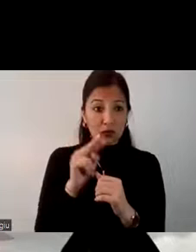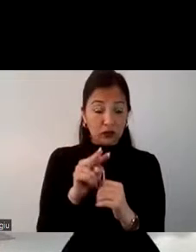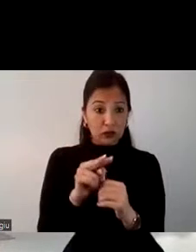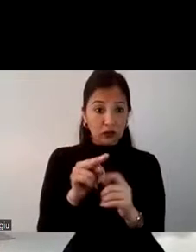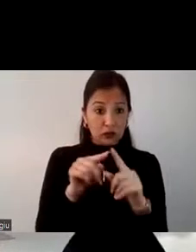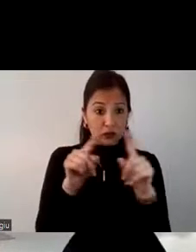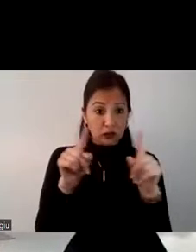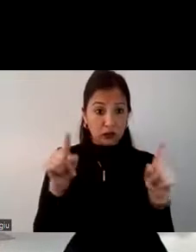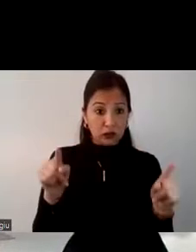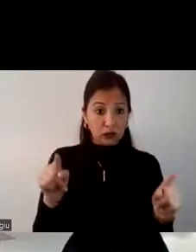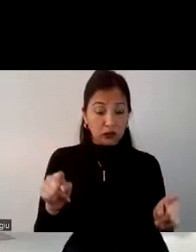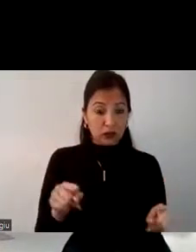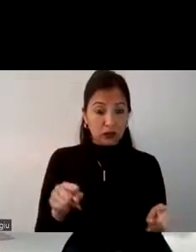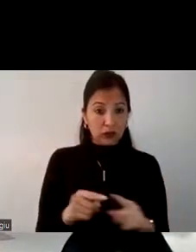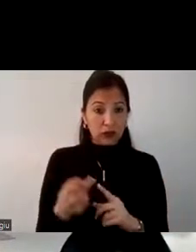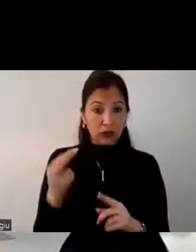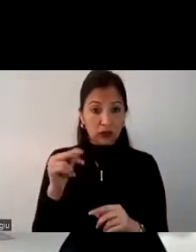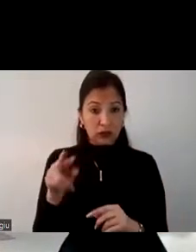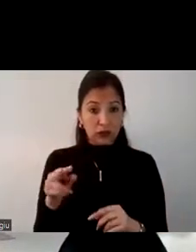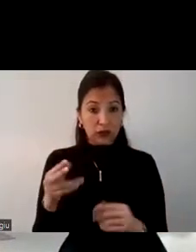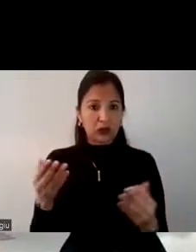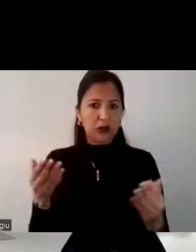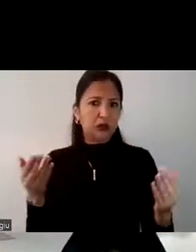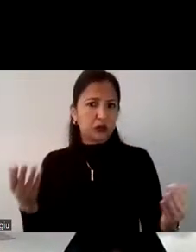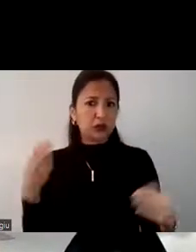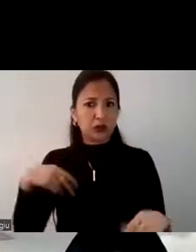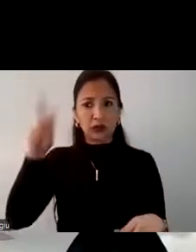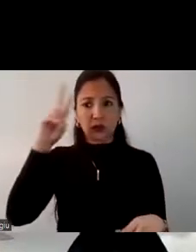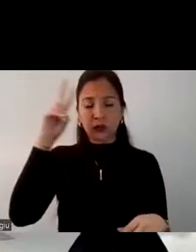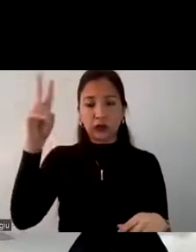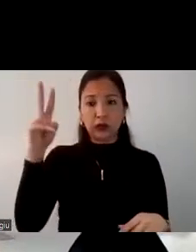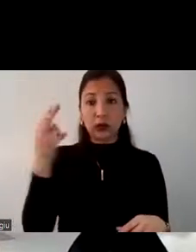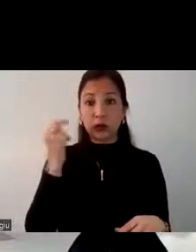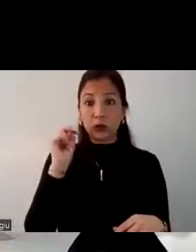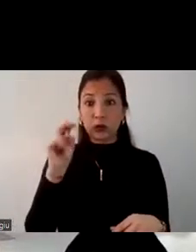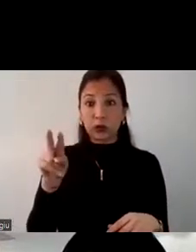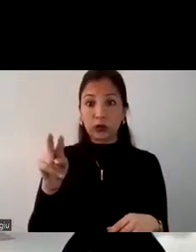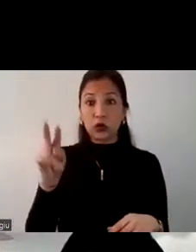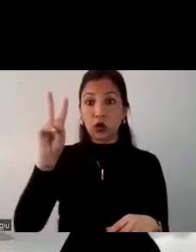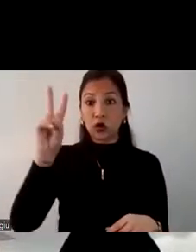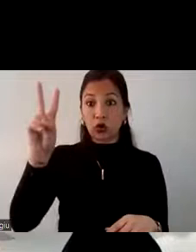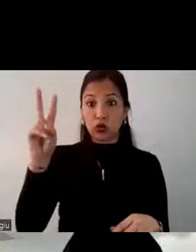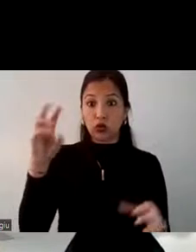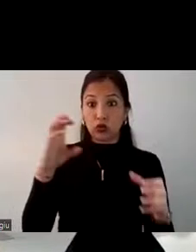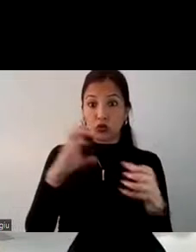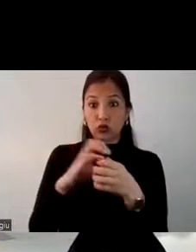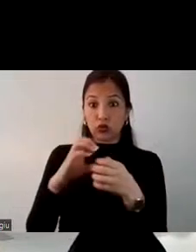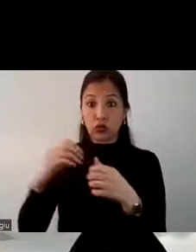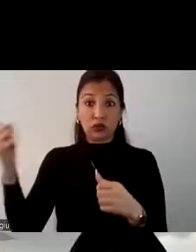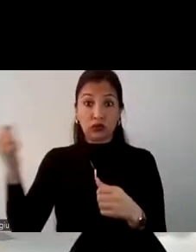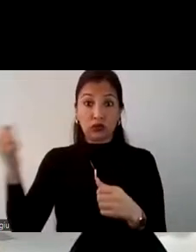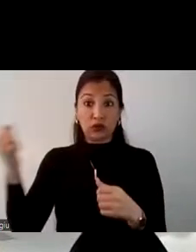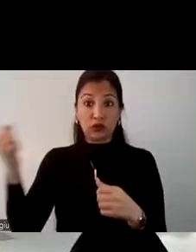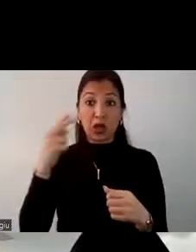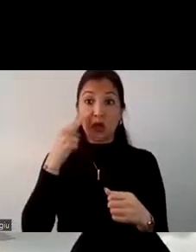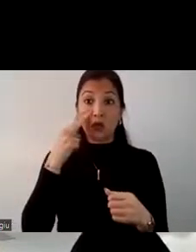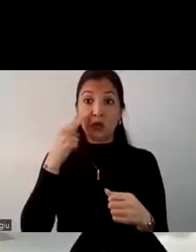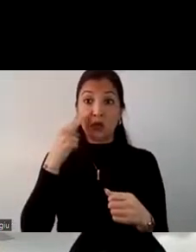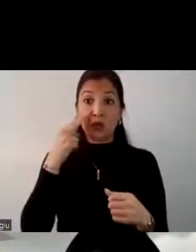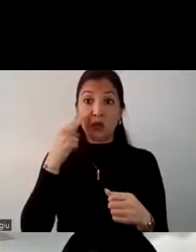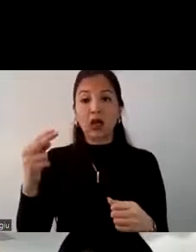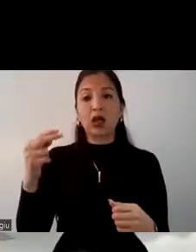Si vemos lo que está sucediendo con Perú, vemos que existen dos asociaciones fuertes, que son visitar sitios